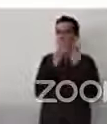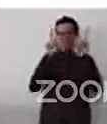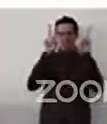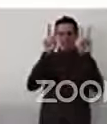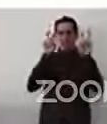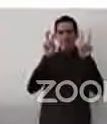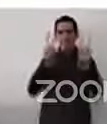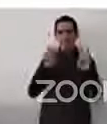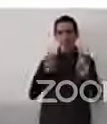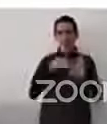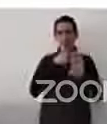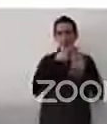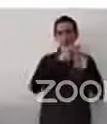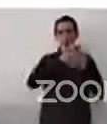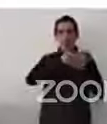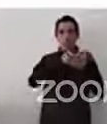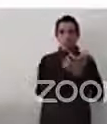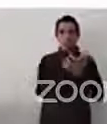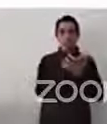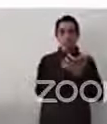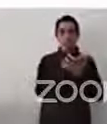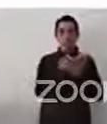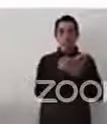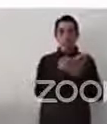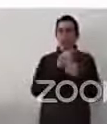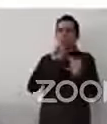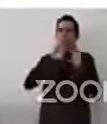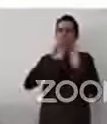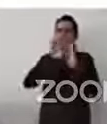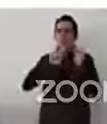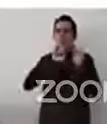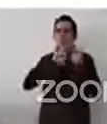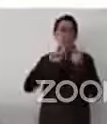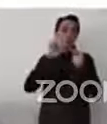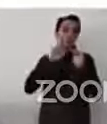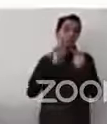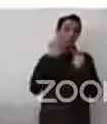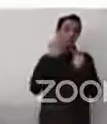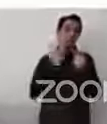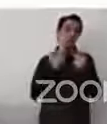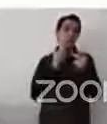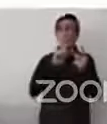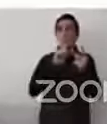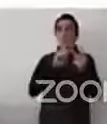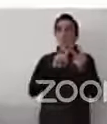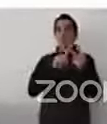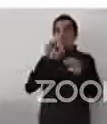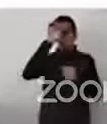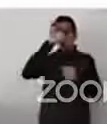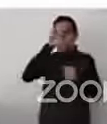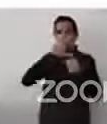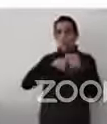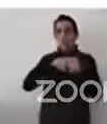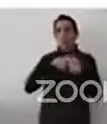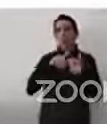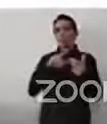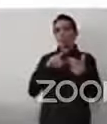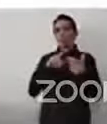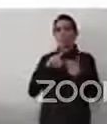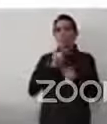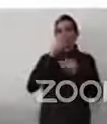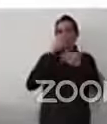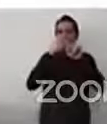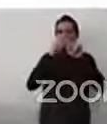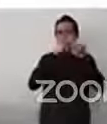racismo, vinculados a raza, color, linaje, origen nacional o étnico, identidad cultural, pero otros más que he seguido sumando,